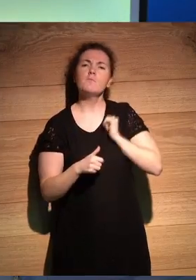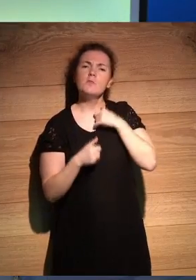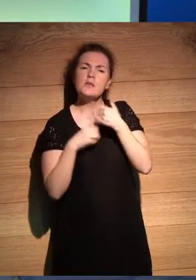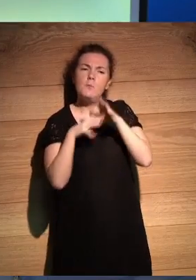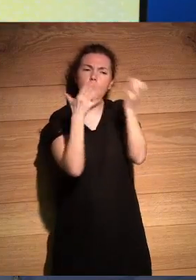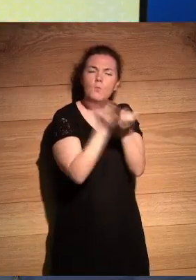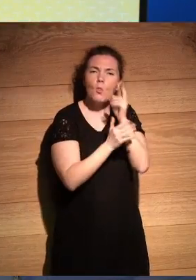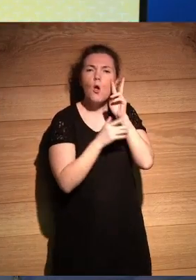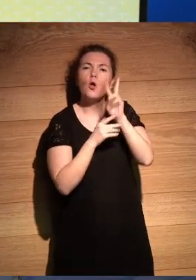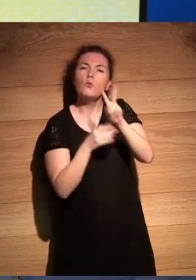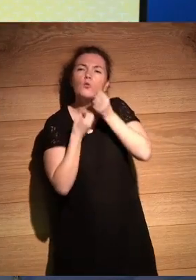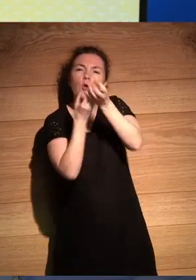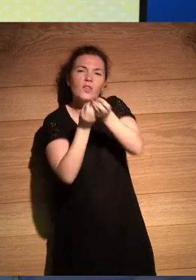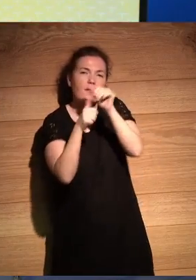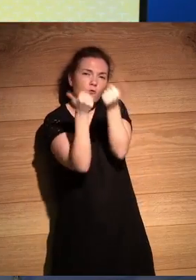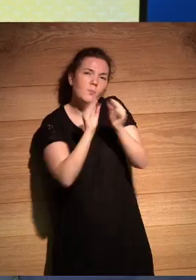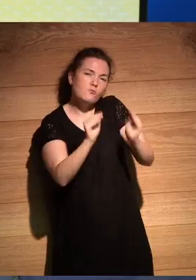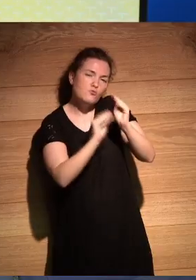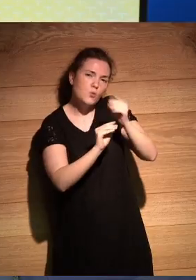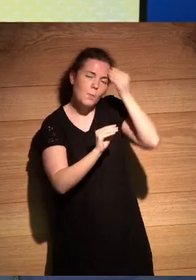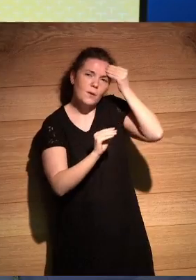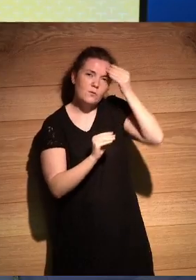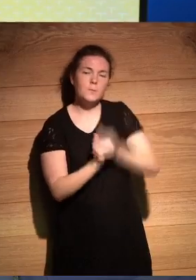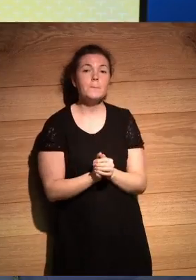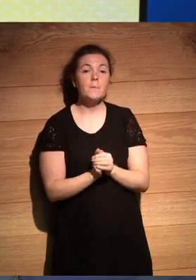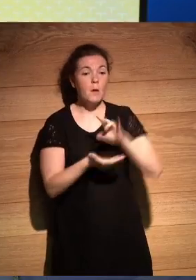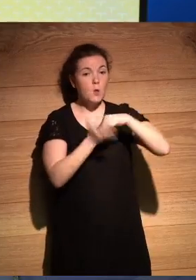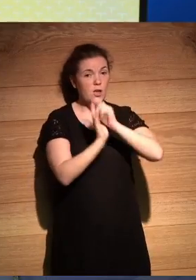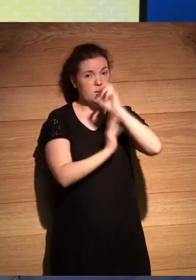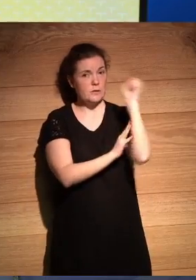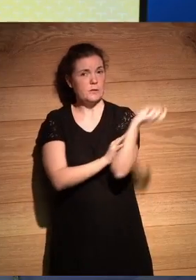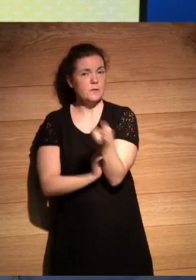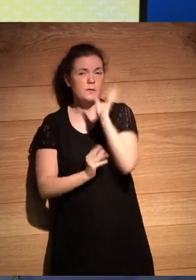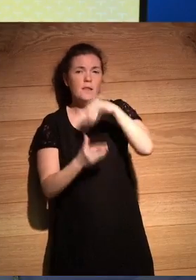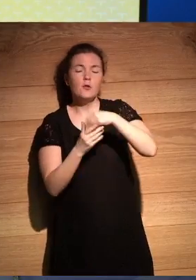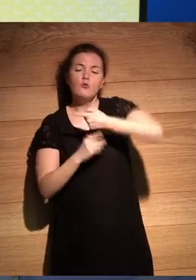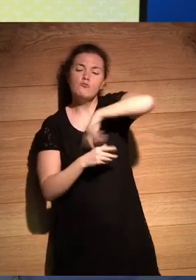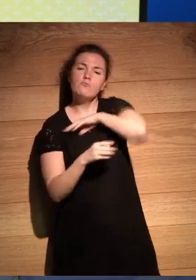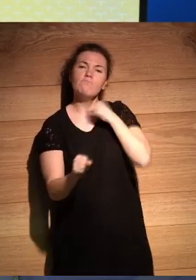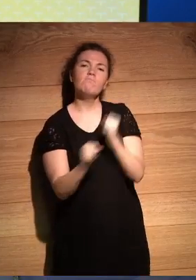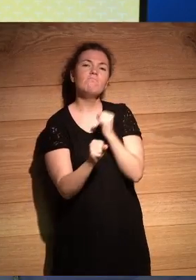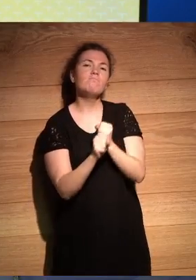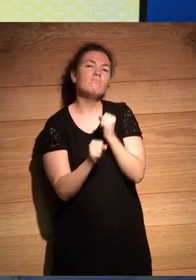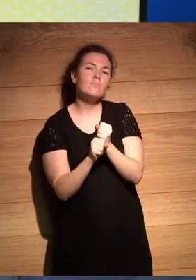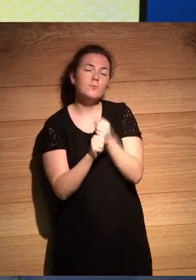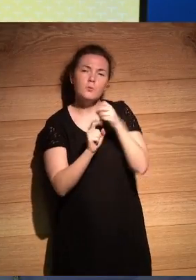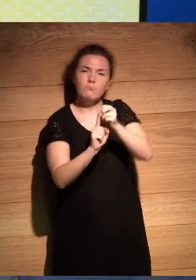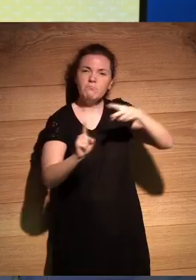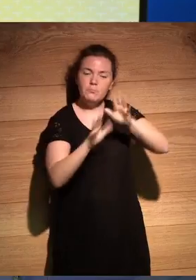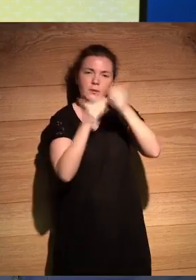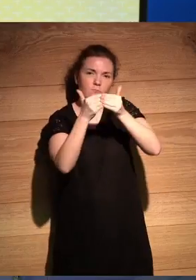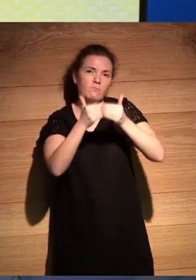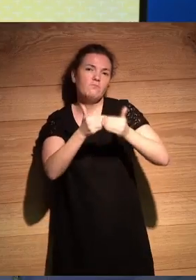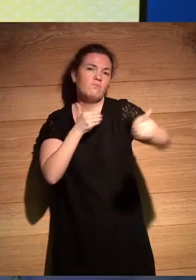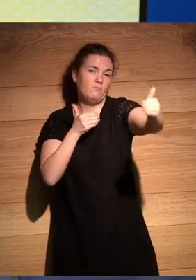el mundo con esa particular visión que tiene él. Dentro de todos estos proyectos que hacemos, nosotros trabajamos con una visión a largo